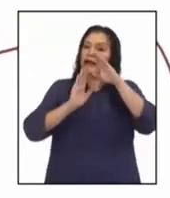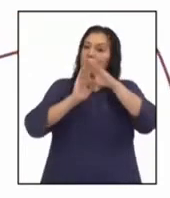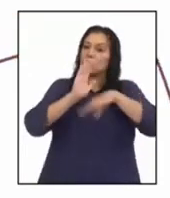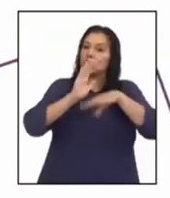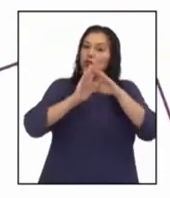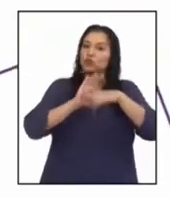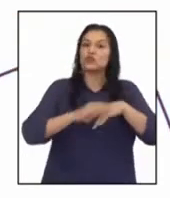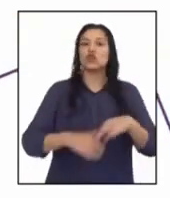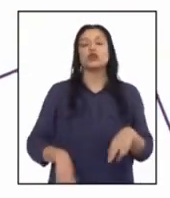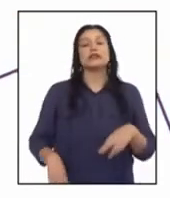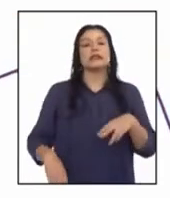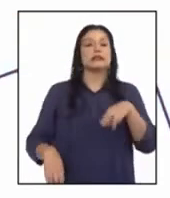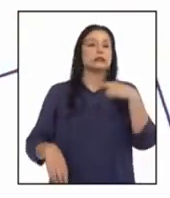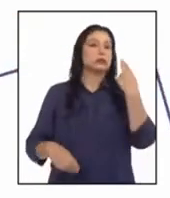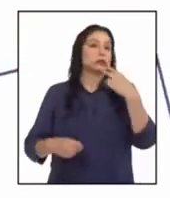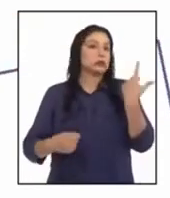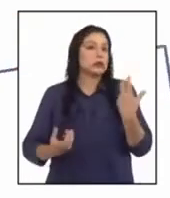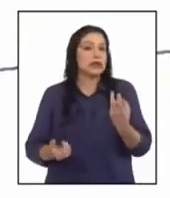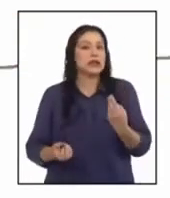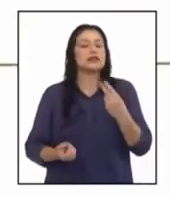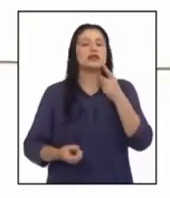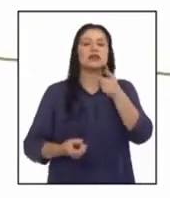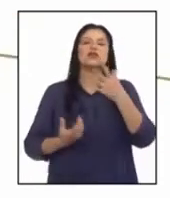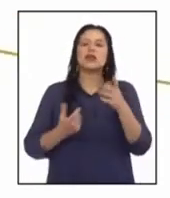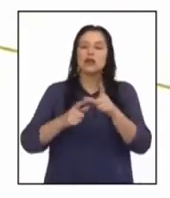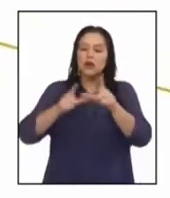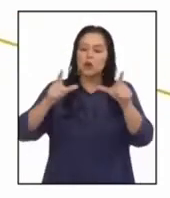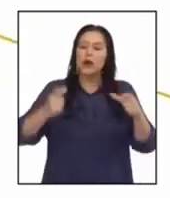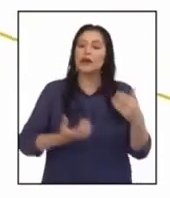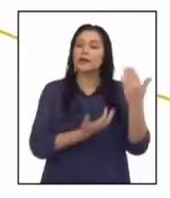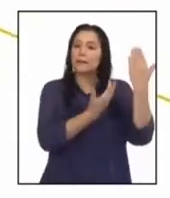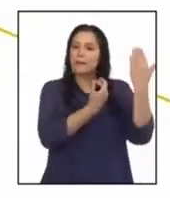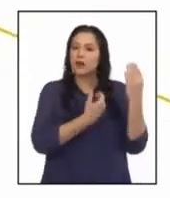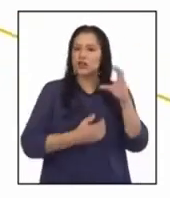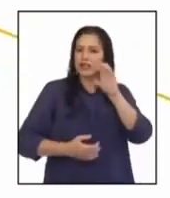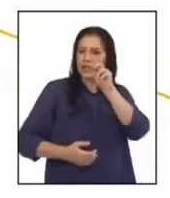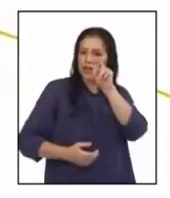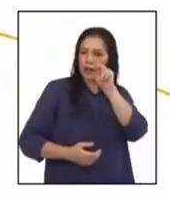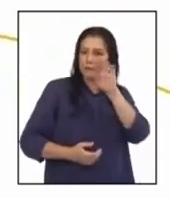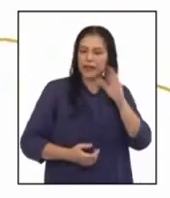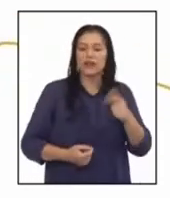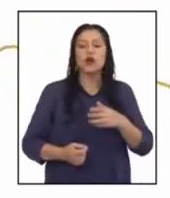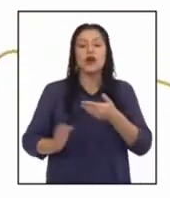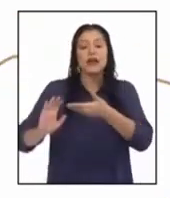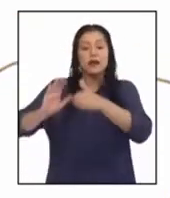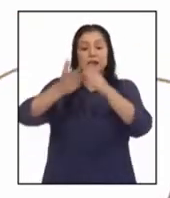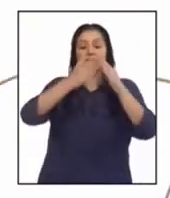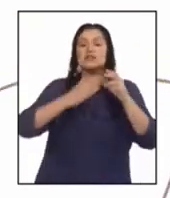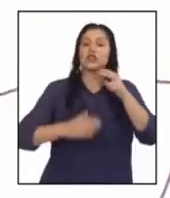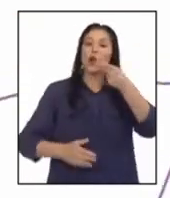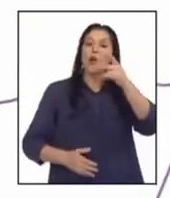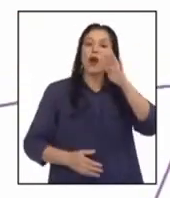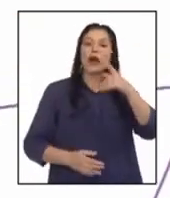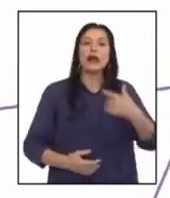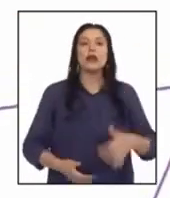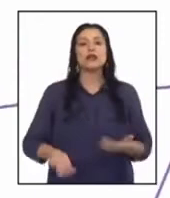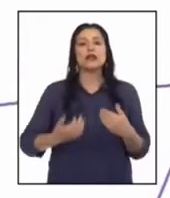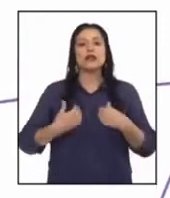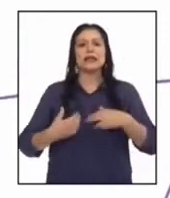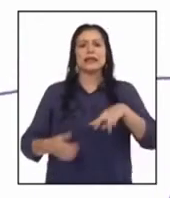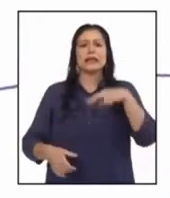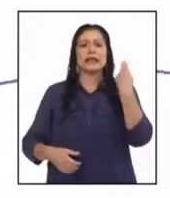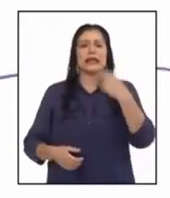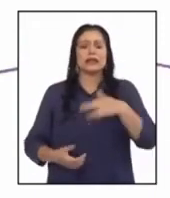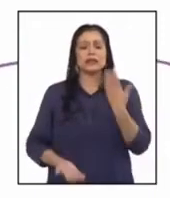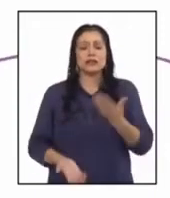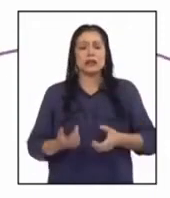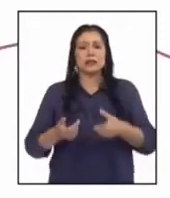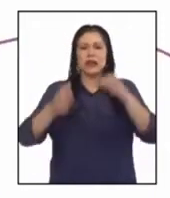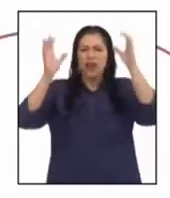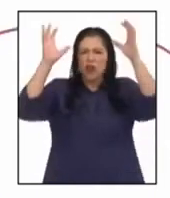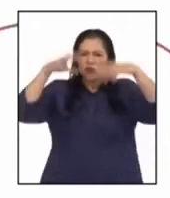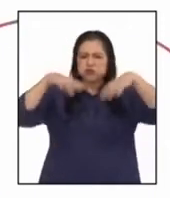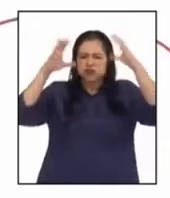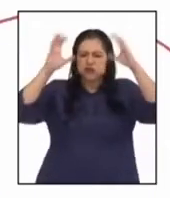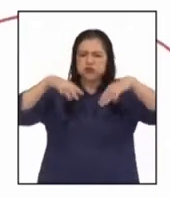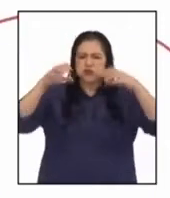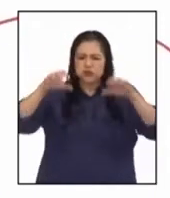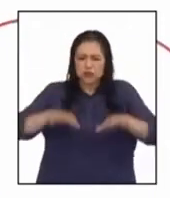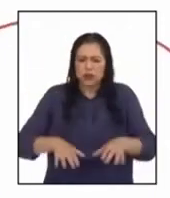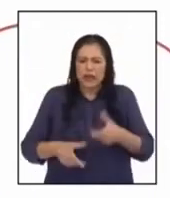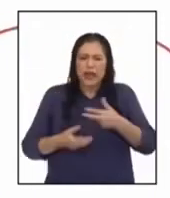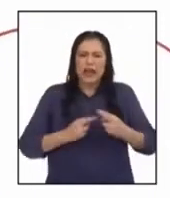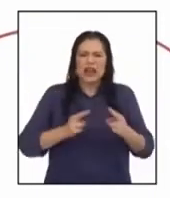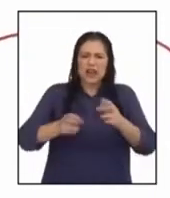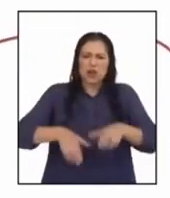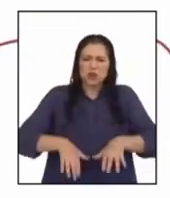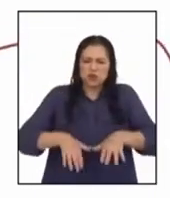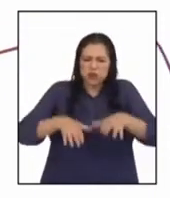Desastres, CENEPRED, de la región Piura, señaló que el centro poblado Huangalá corre riesgo por inundación pluvial en caso de